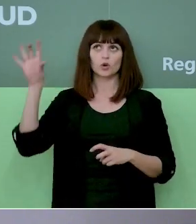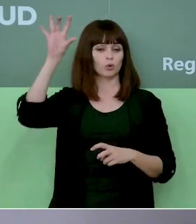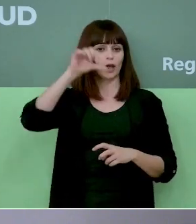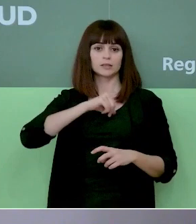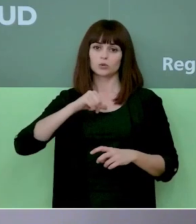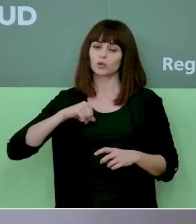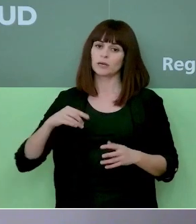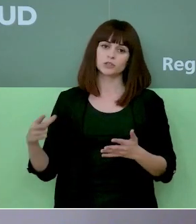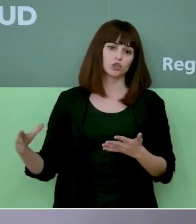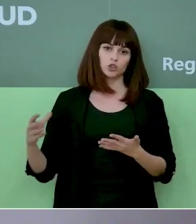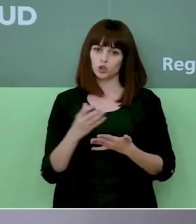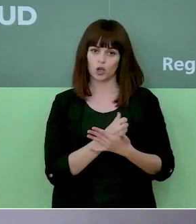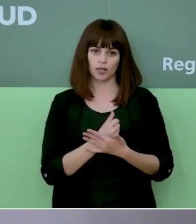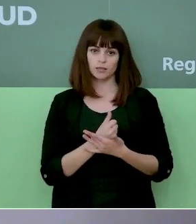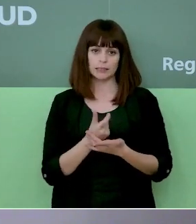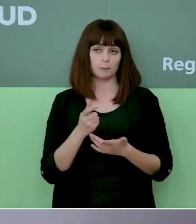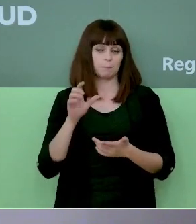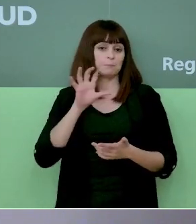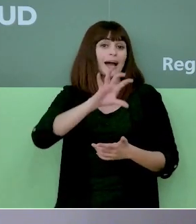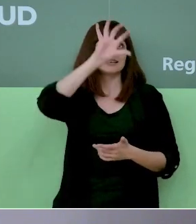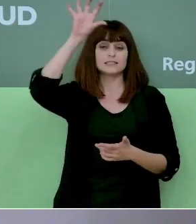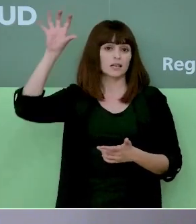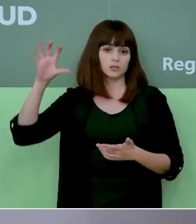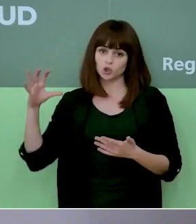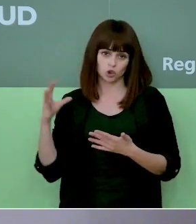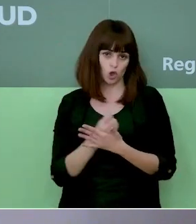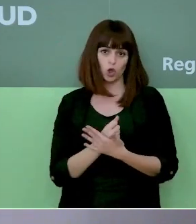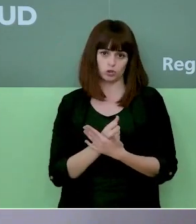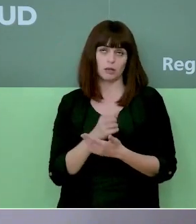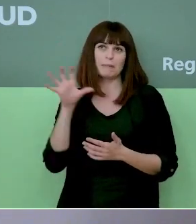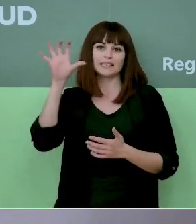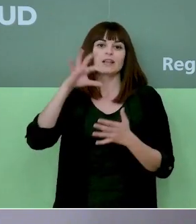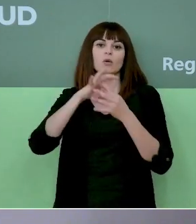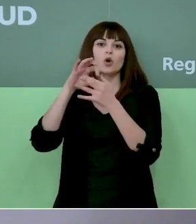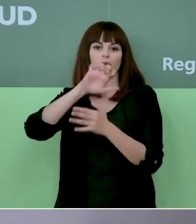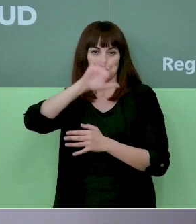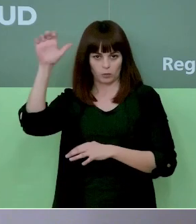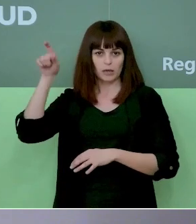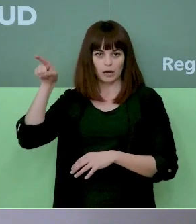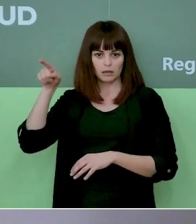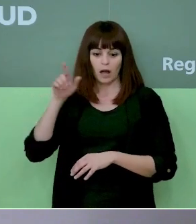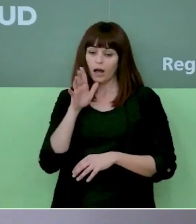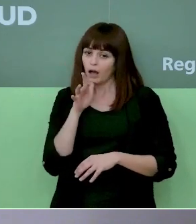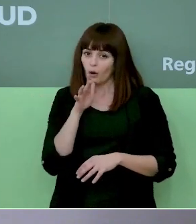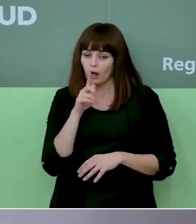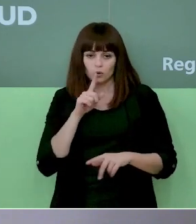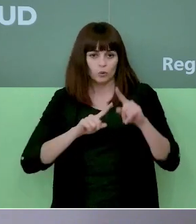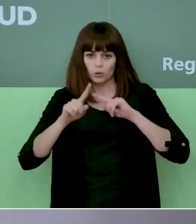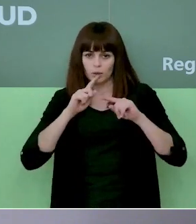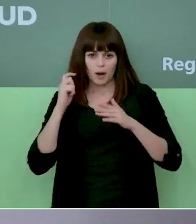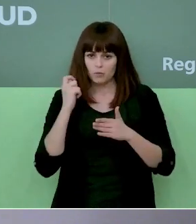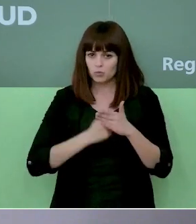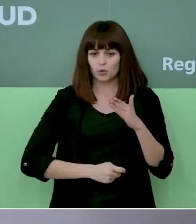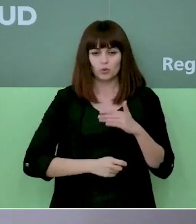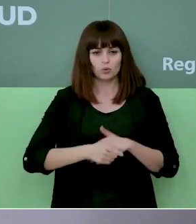autónomas y de todos los países, por lo menos de todos los países europeos, que estamos afrontando un problema muy duro, muy